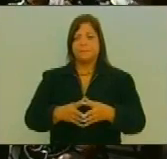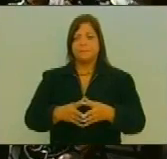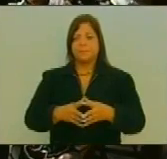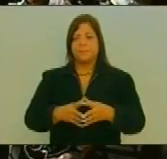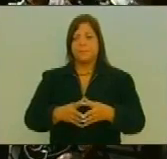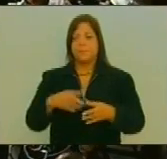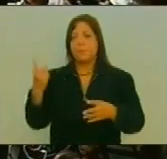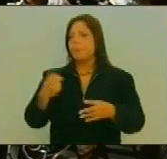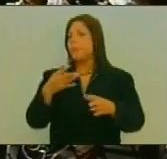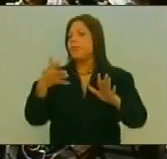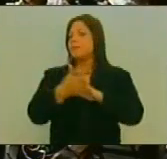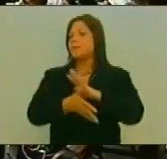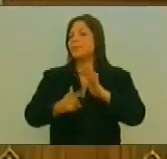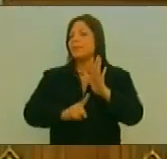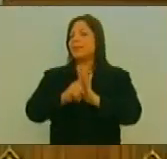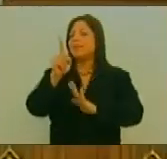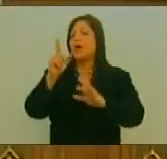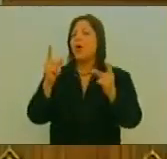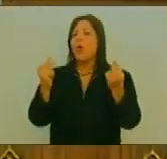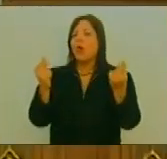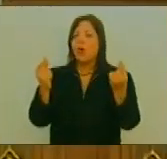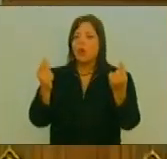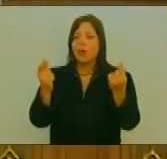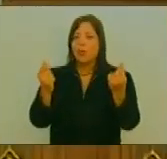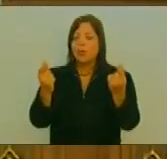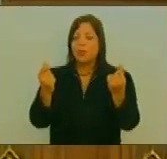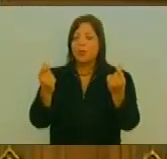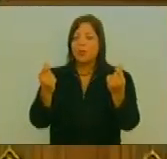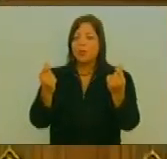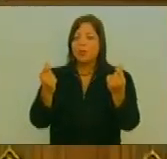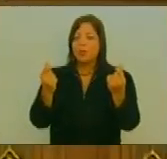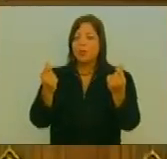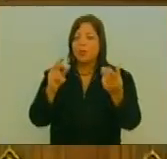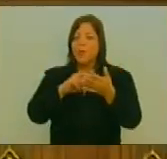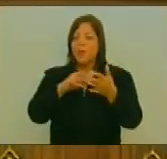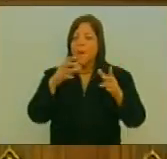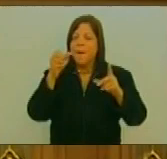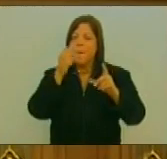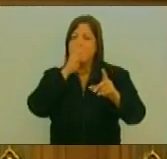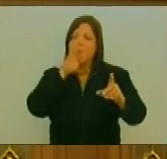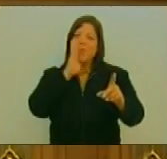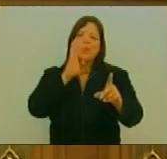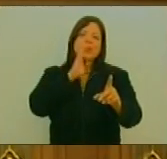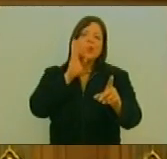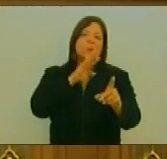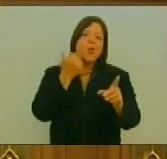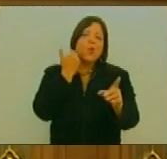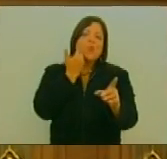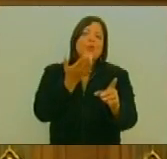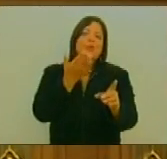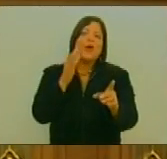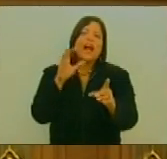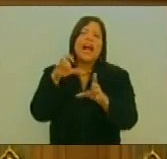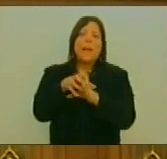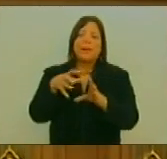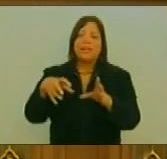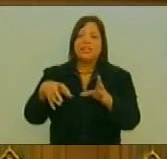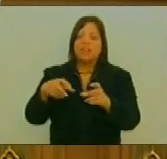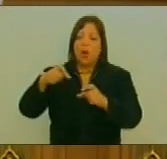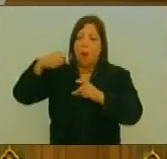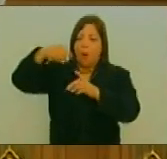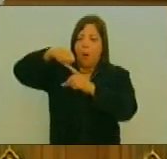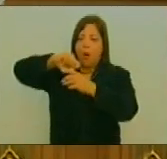solamente En términos Del desarrollo Económico Sino también En las perversidades Del capitalismo En la opresión